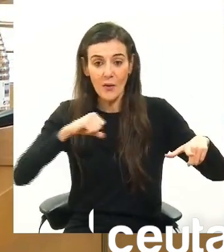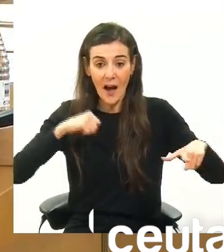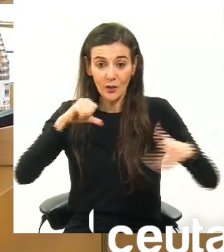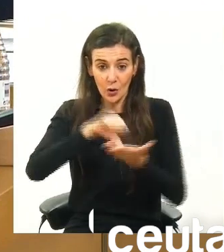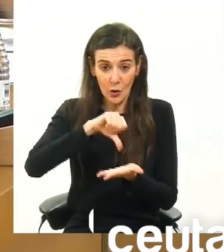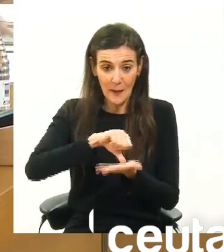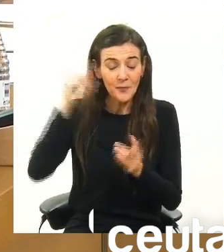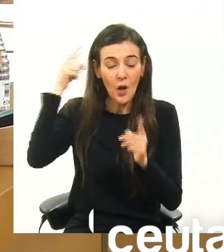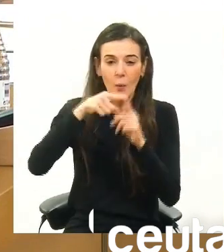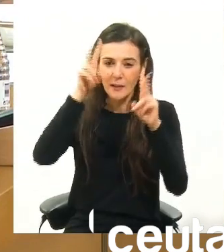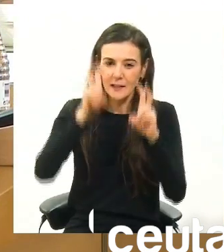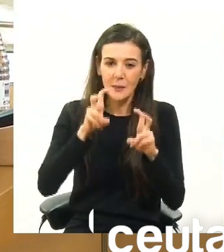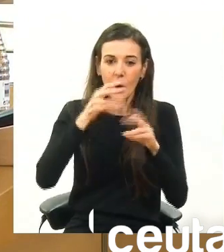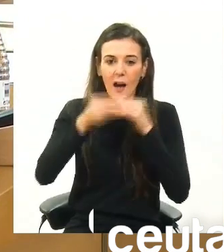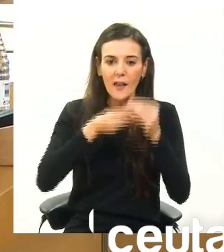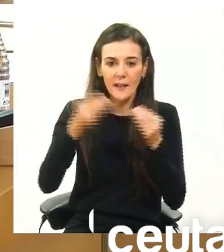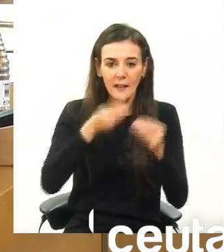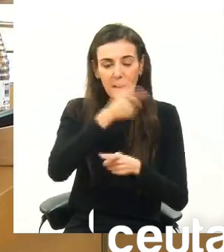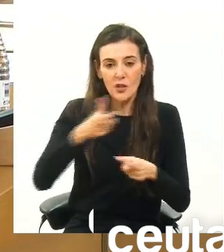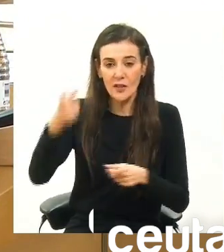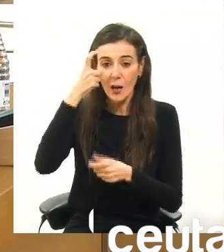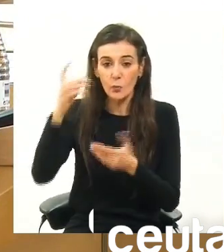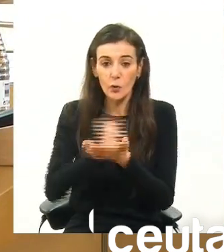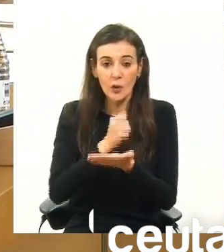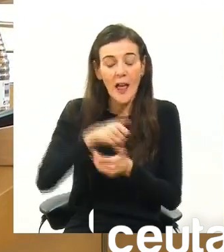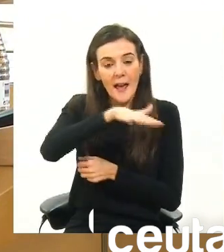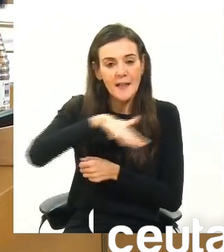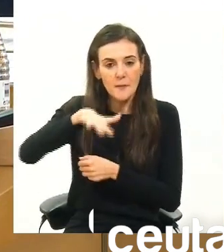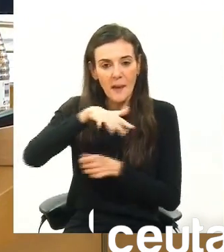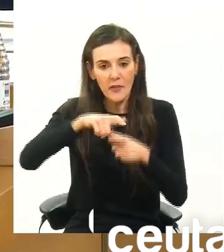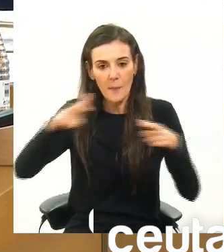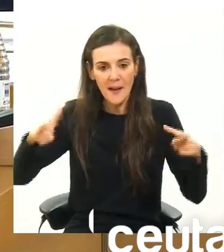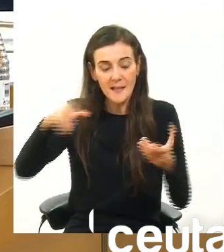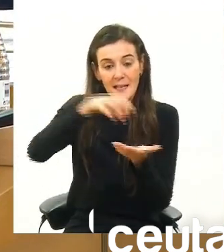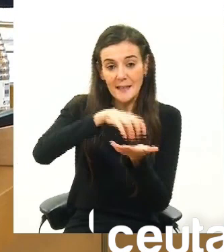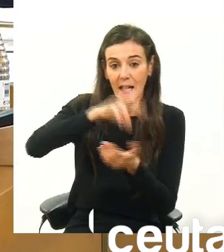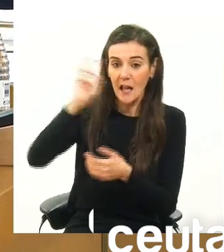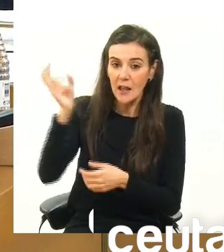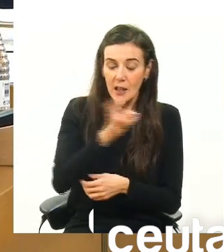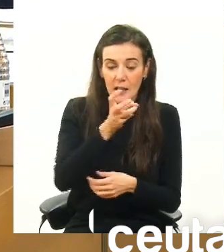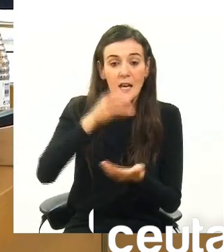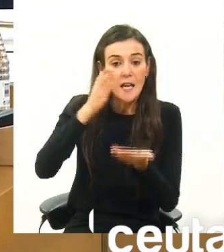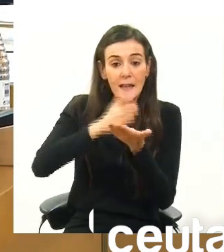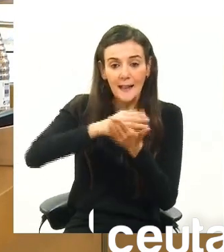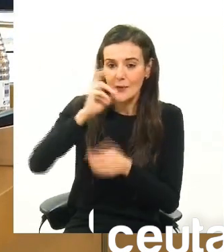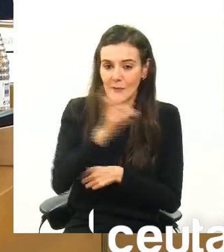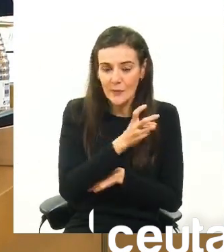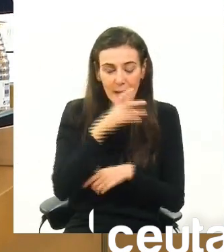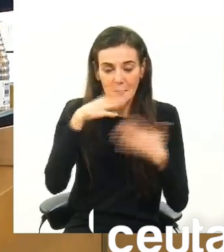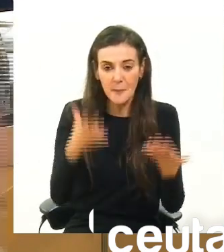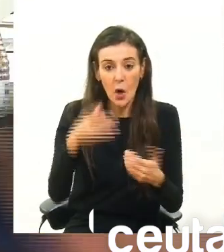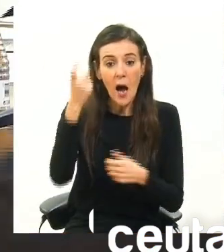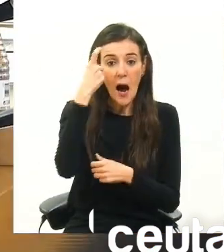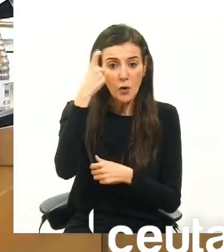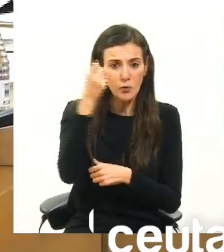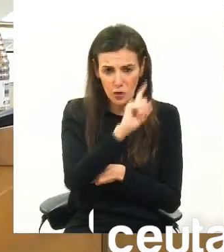para dotar a los alumnos de más espacios, de más instalaciones y de más clases. Pero no solo a los